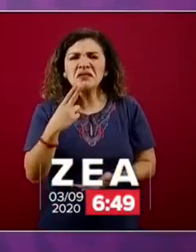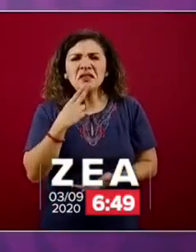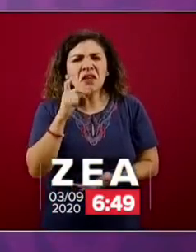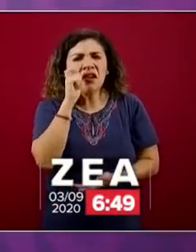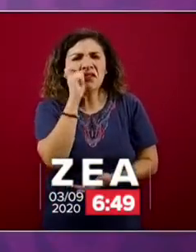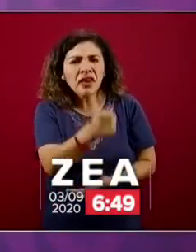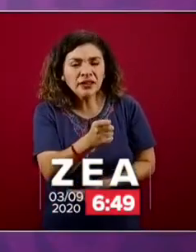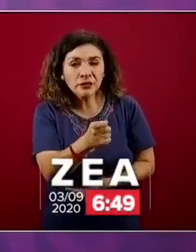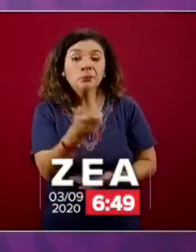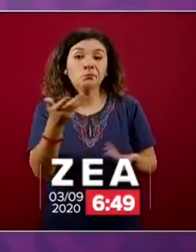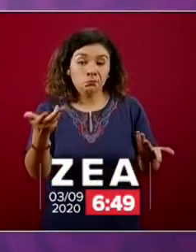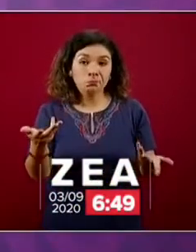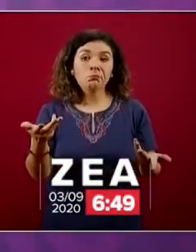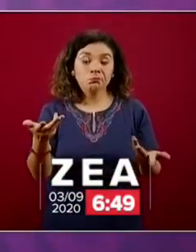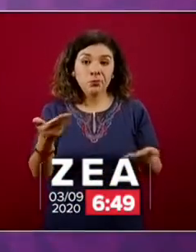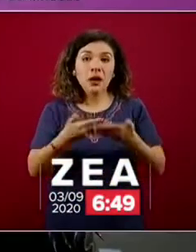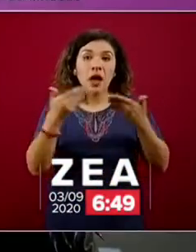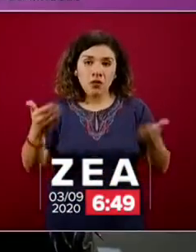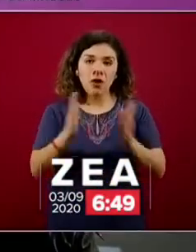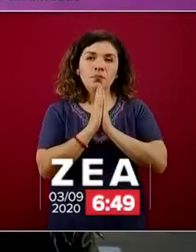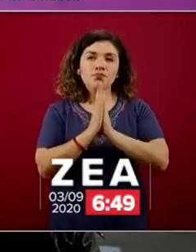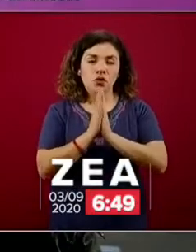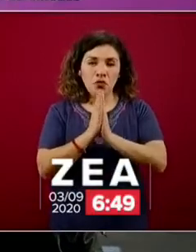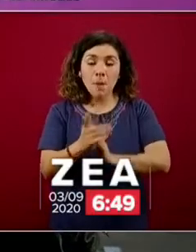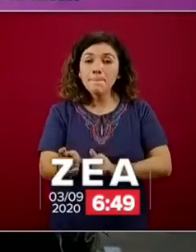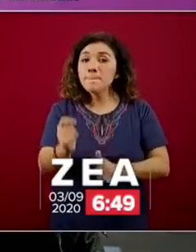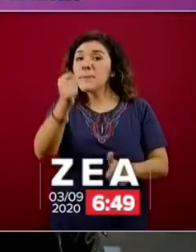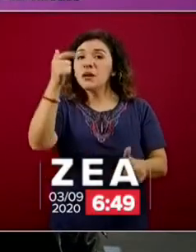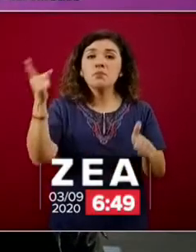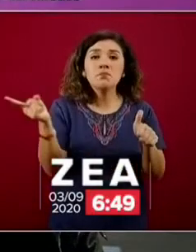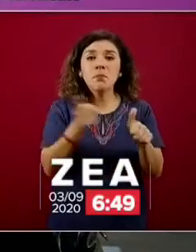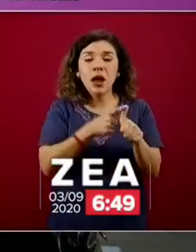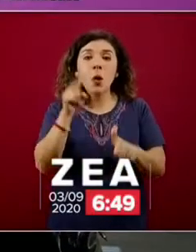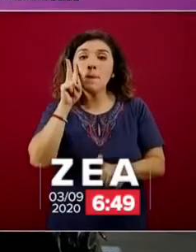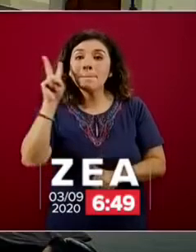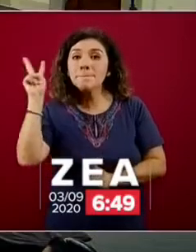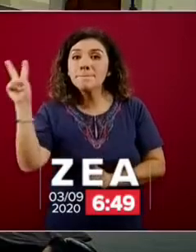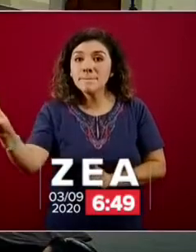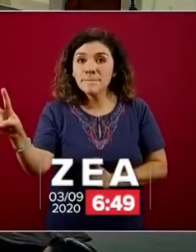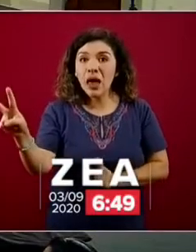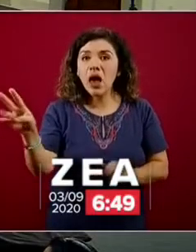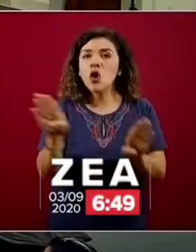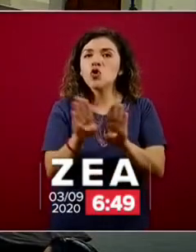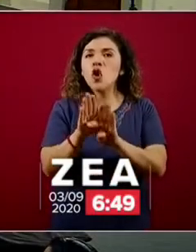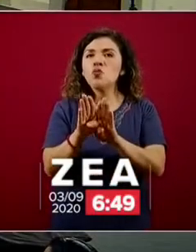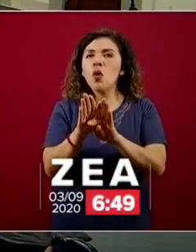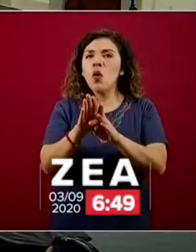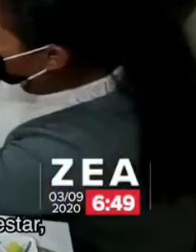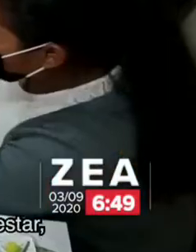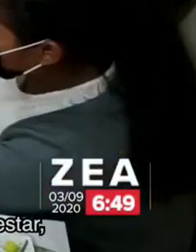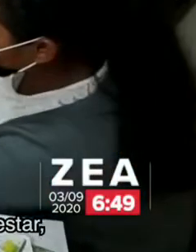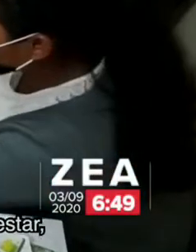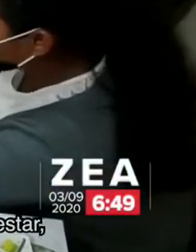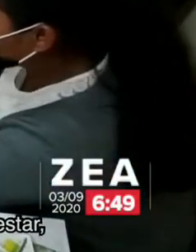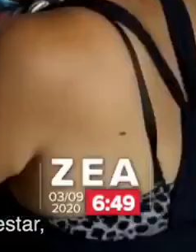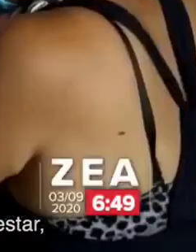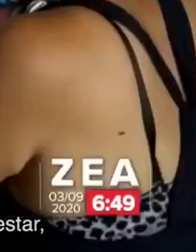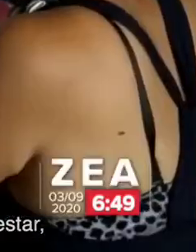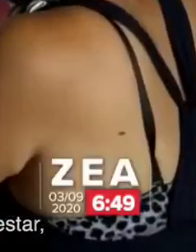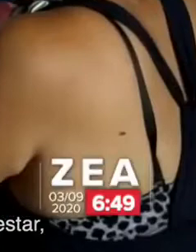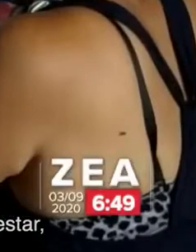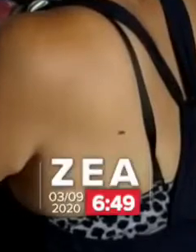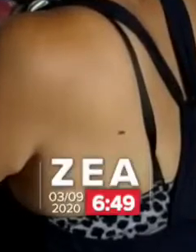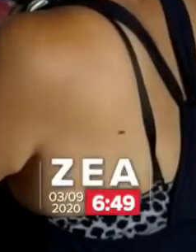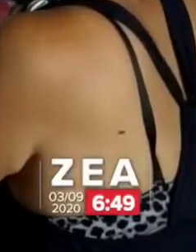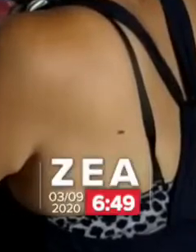bimestres de los programas sociales, pues así no hay pretexto para detenerlos por el proceso electoral en Hidalgo y Coahuila. Anunció que el